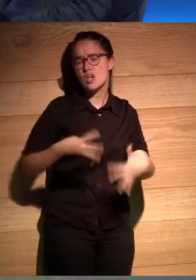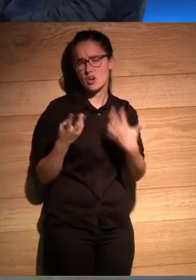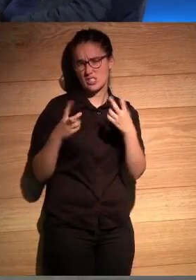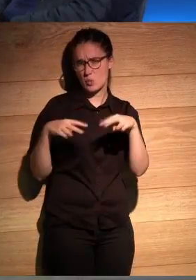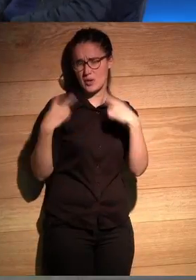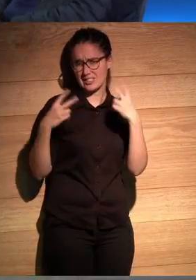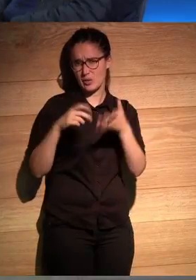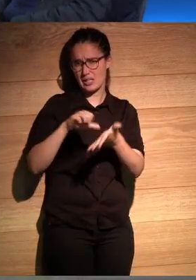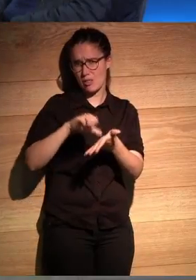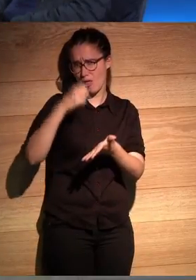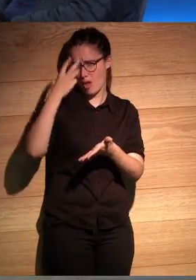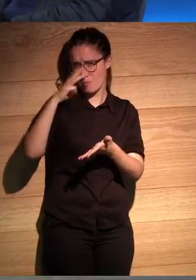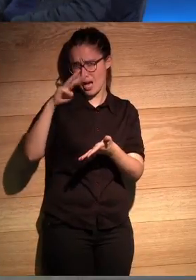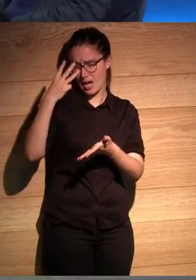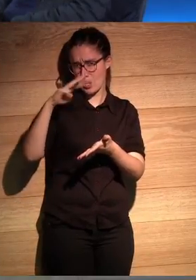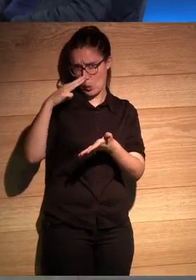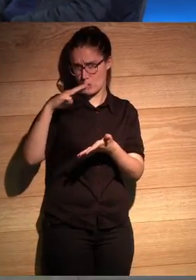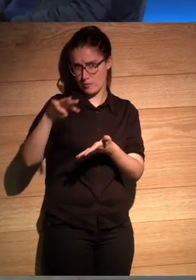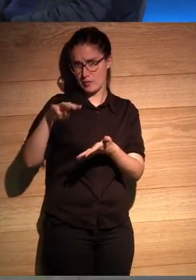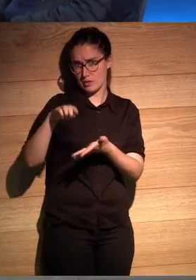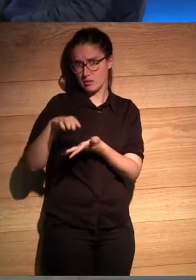del DF del Distrito Federal